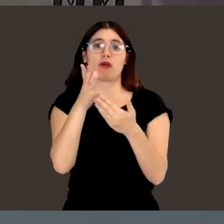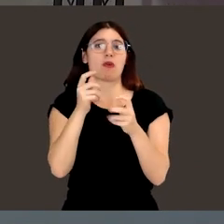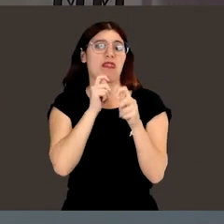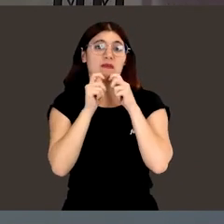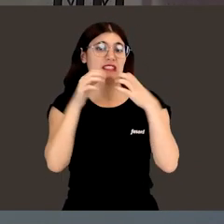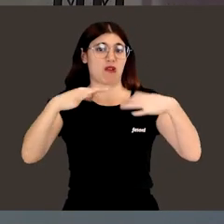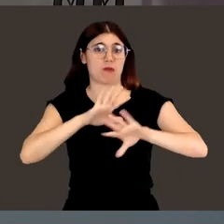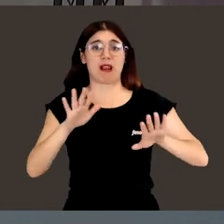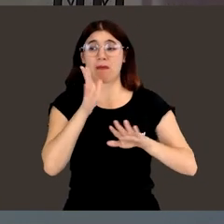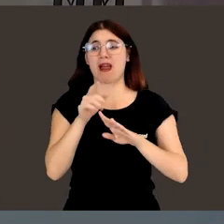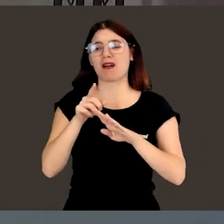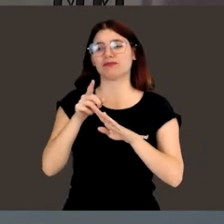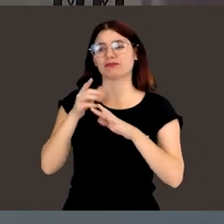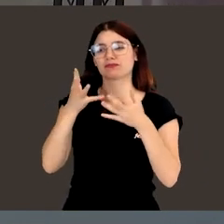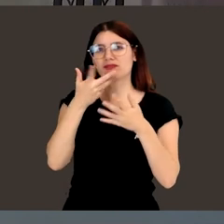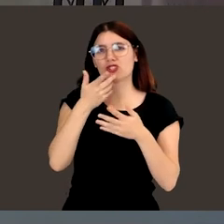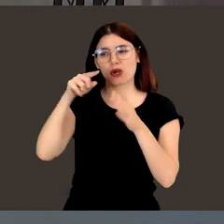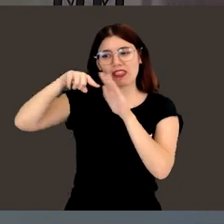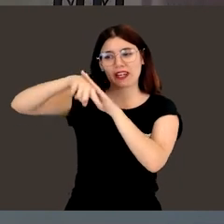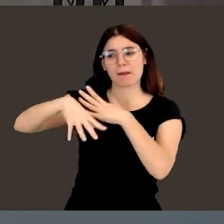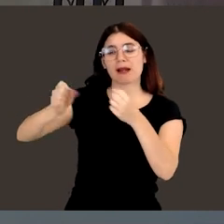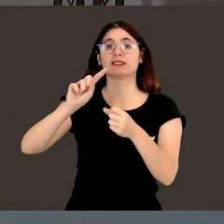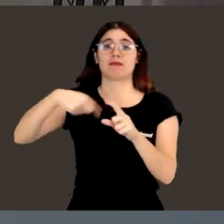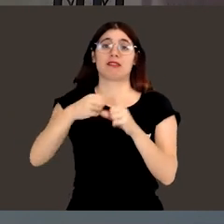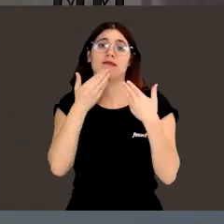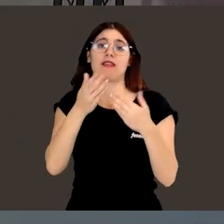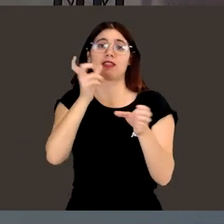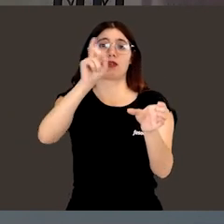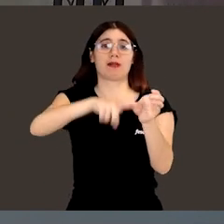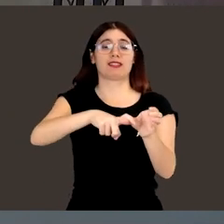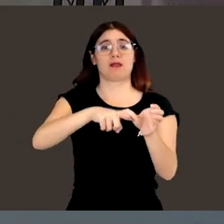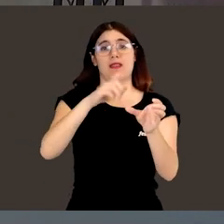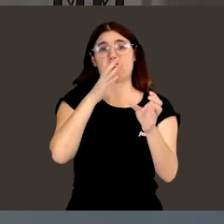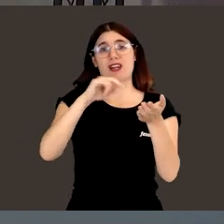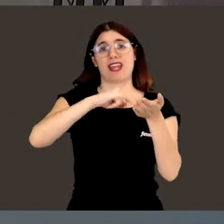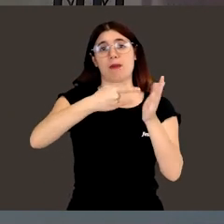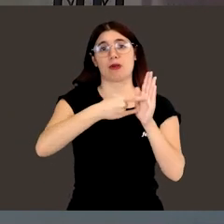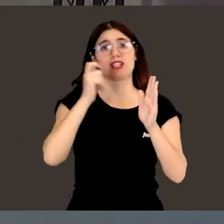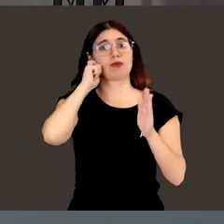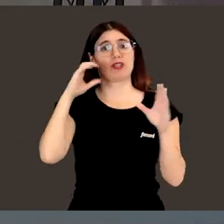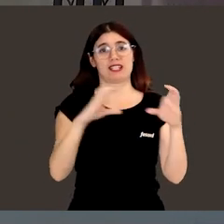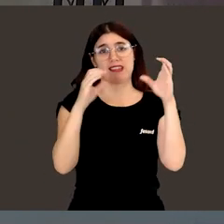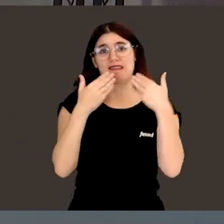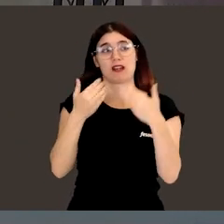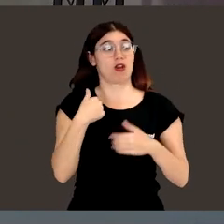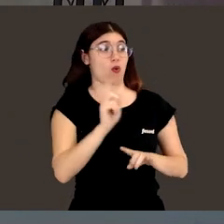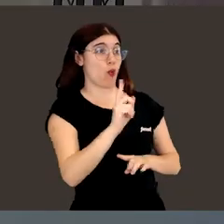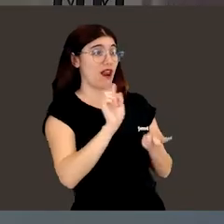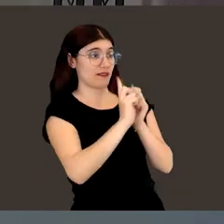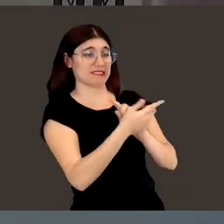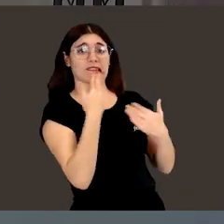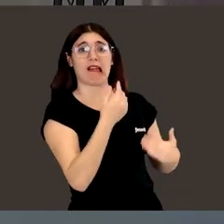informal, que vamos a conocerte un poquito más, por tu participación y facilidades en el proyecto Dones de Ciencia.